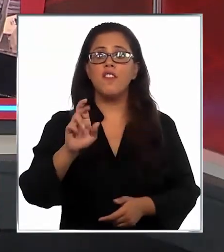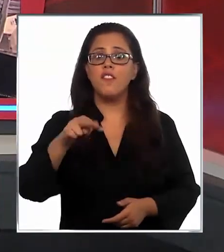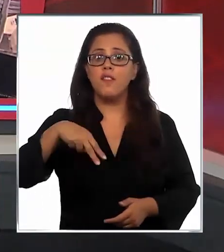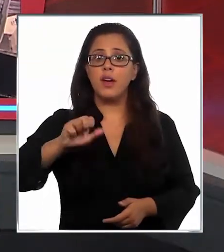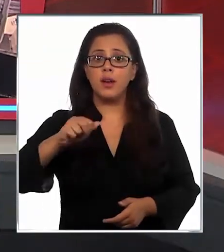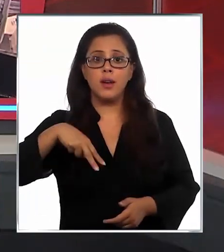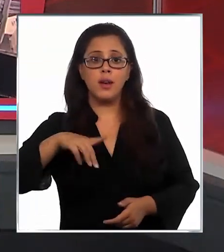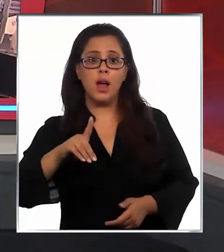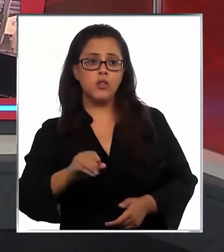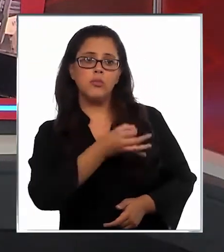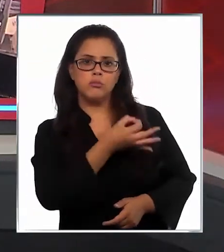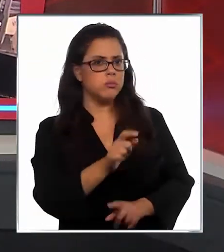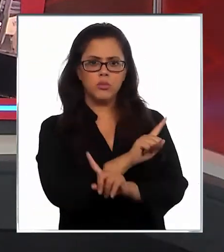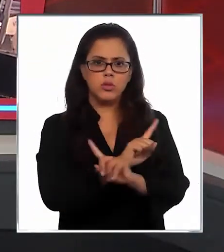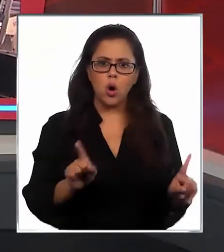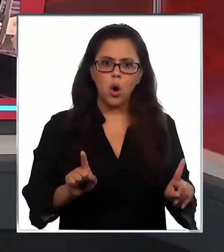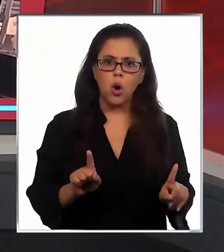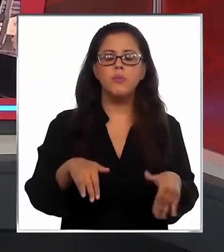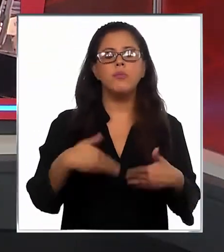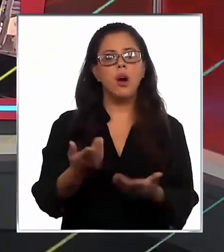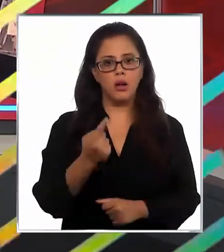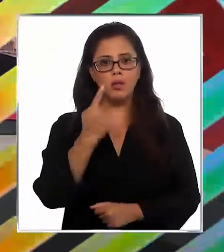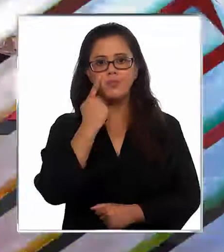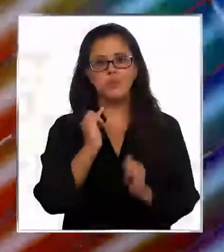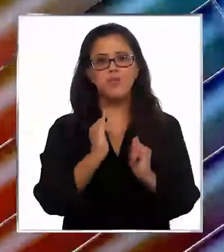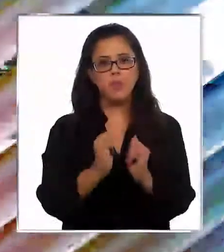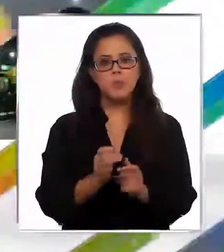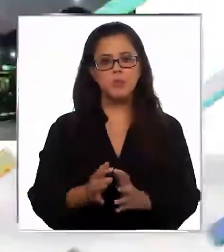tajantemente. Y TV Patagonia nos informa.